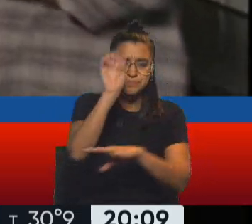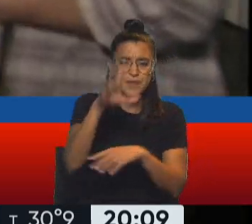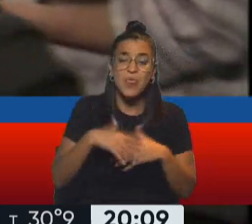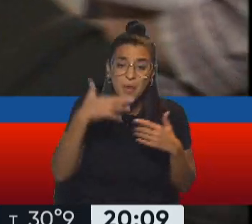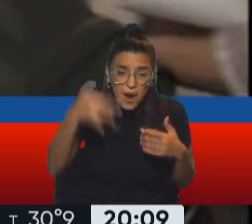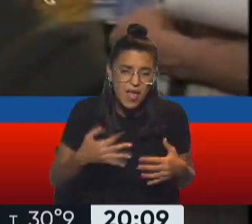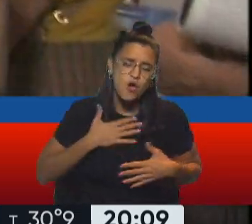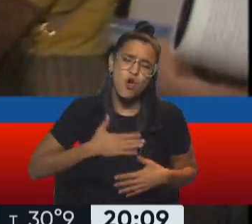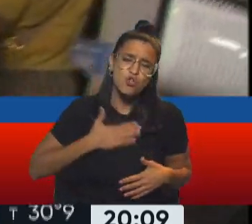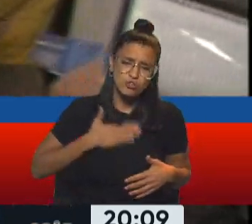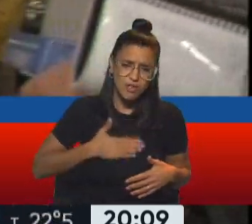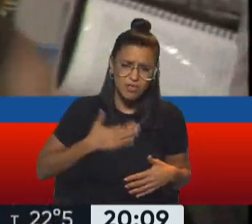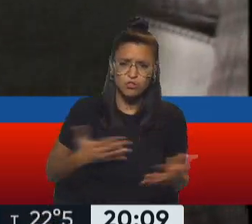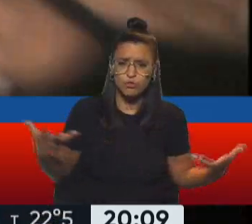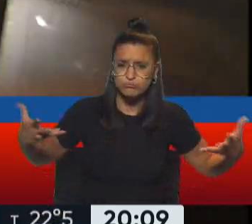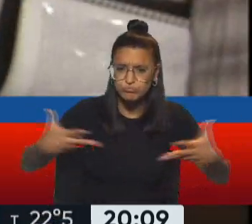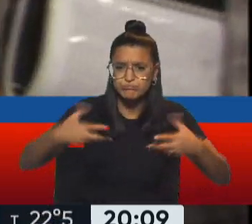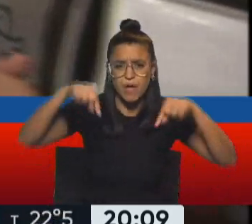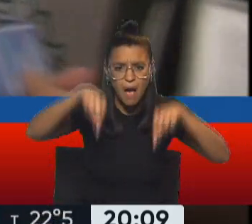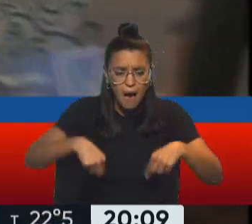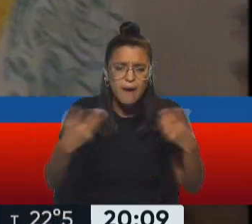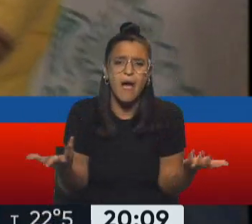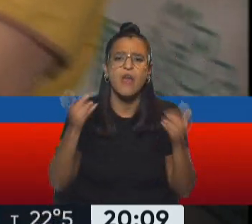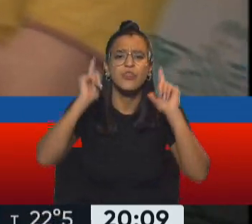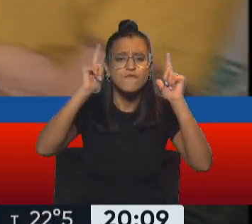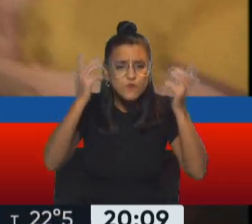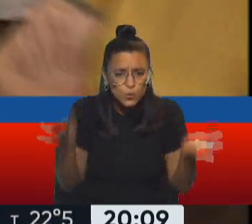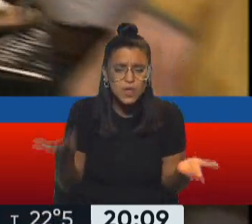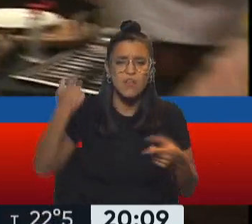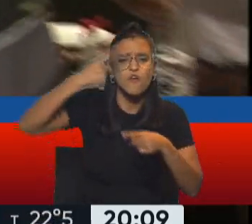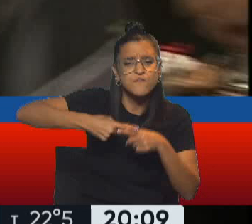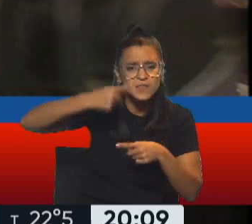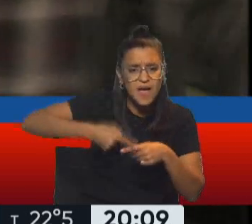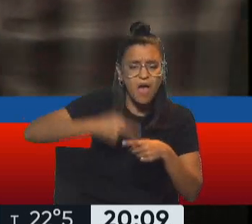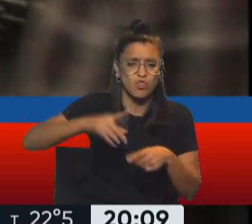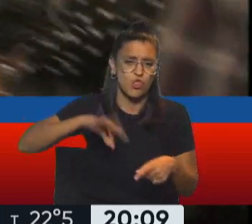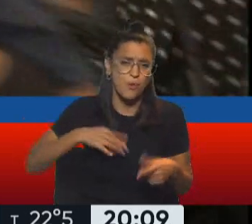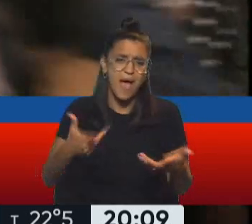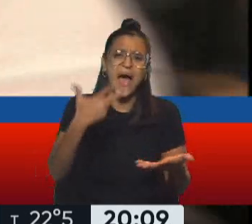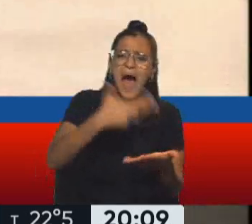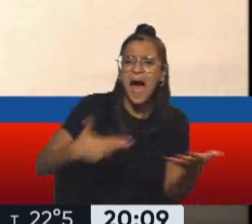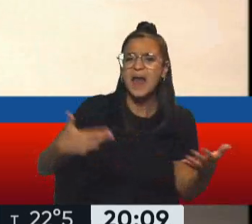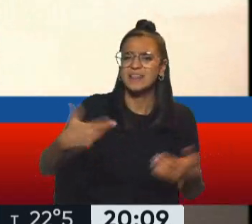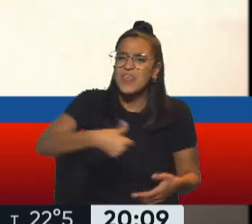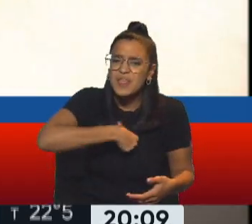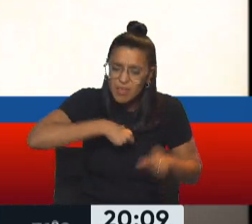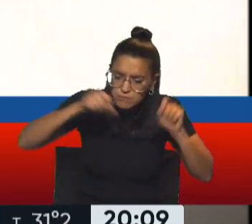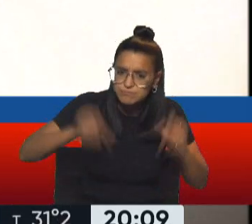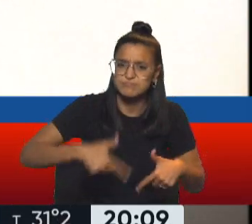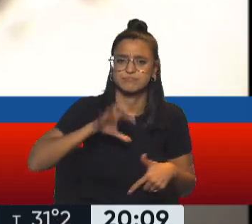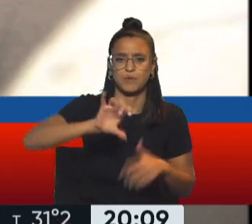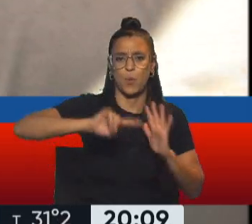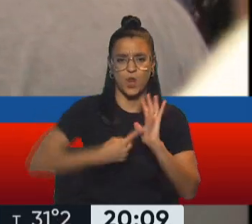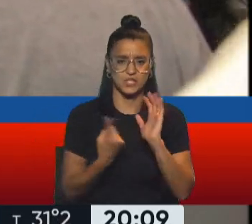muy contentos de que estemos todos juntos acá disfrutando, celebrando la vida, el arte y la identidad bonaerense.